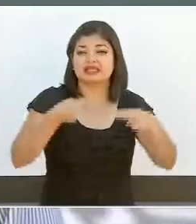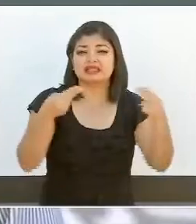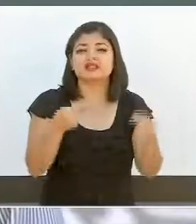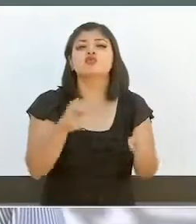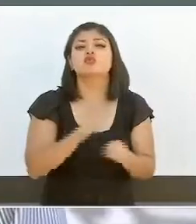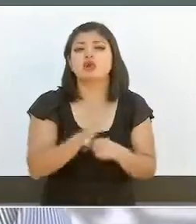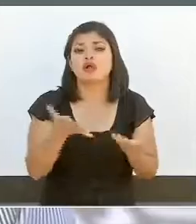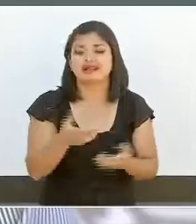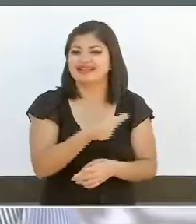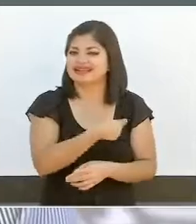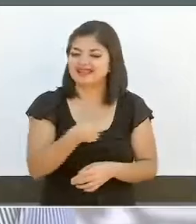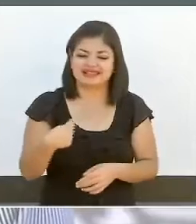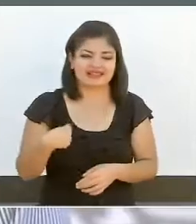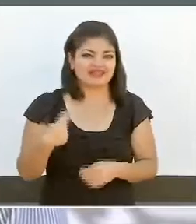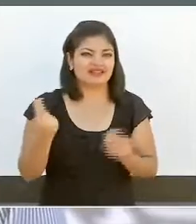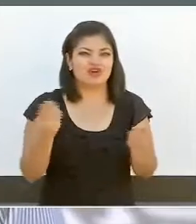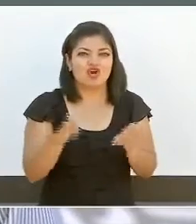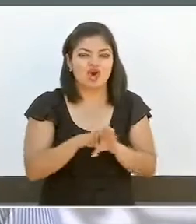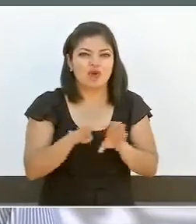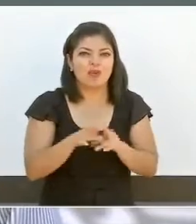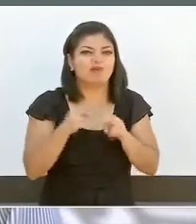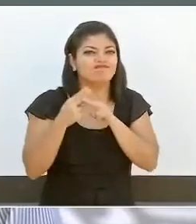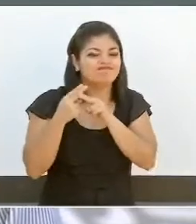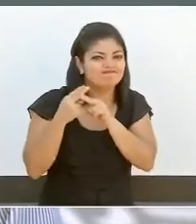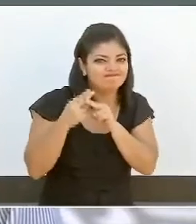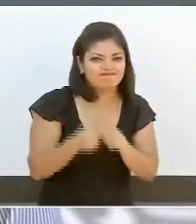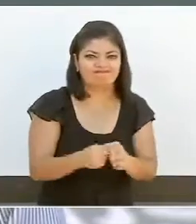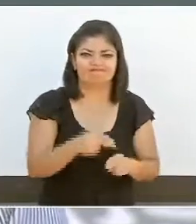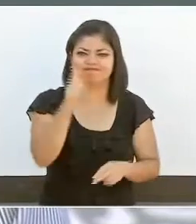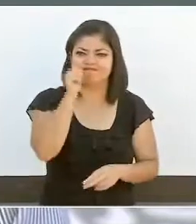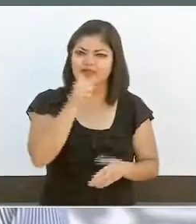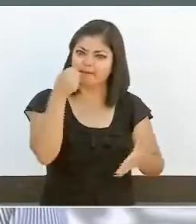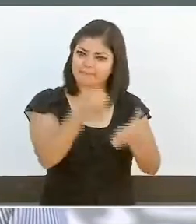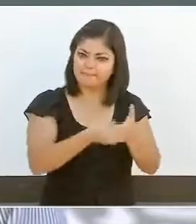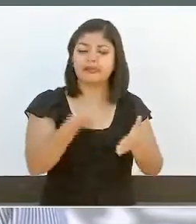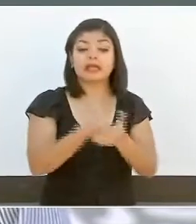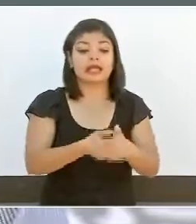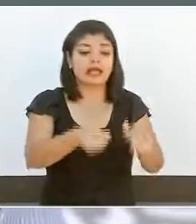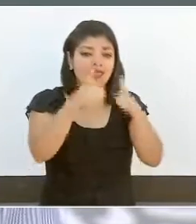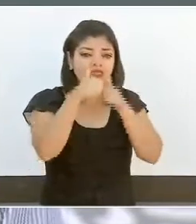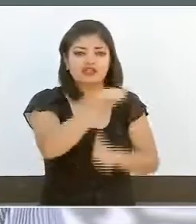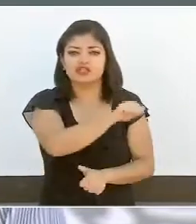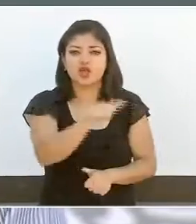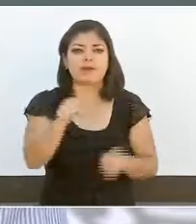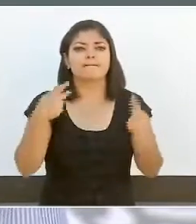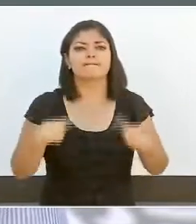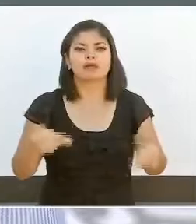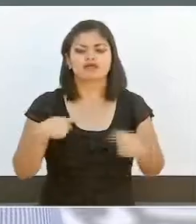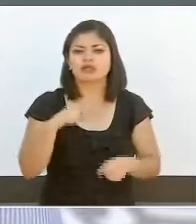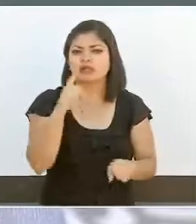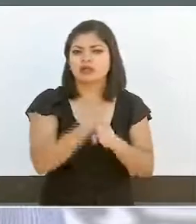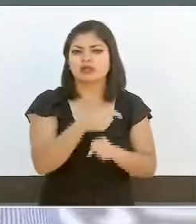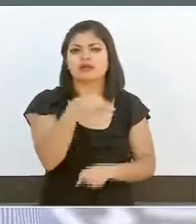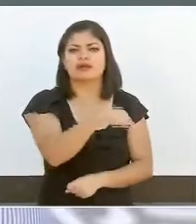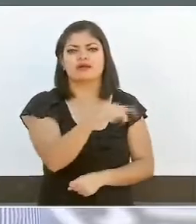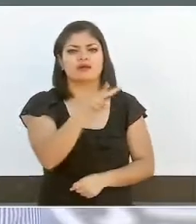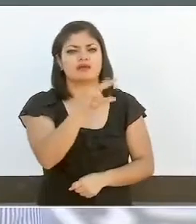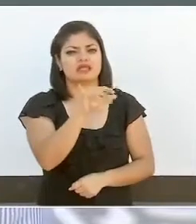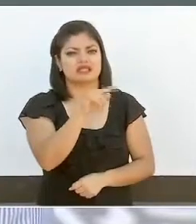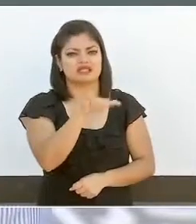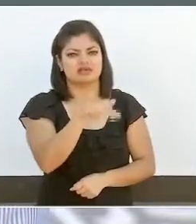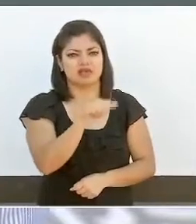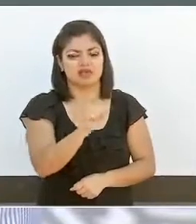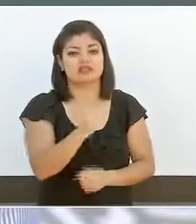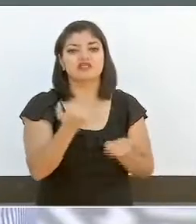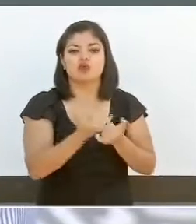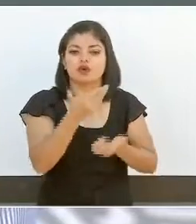mística de trabajo, vocación por atender a la población, especialmente a las víctimas, y privilegiar el